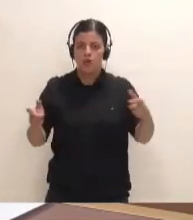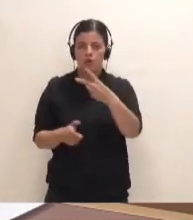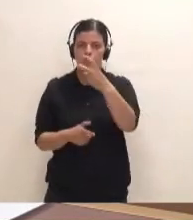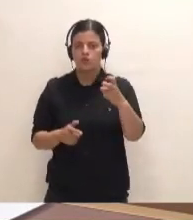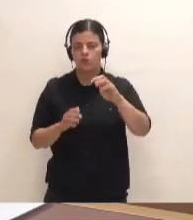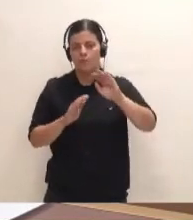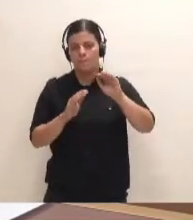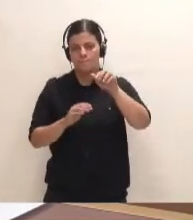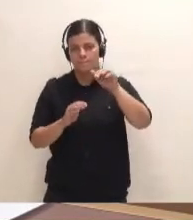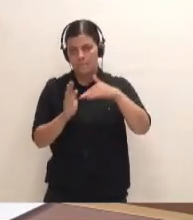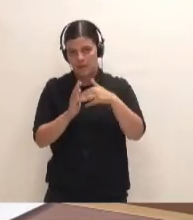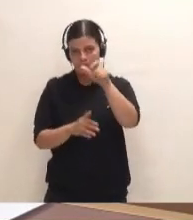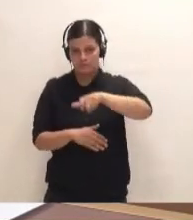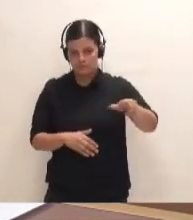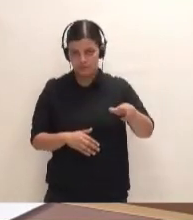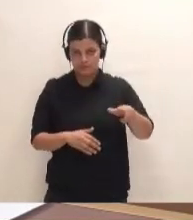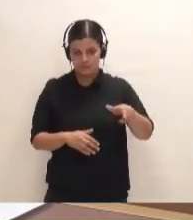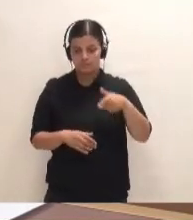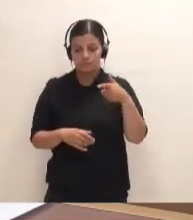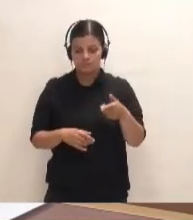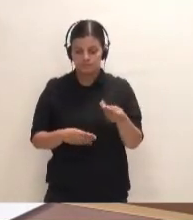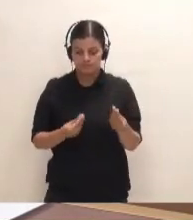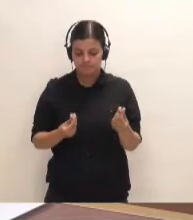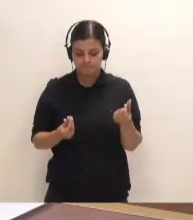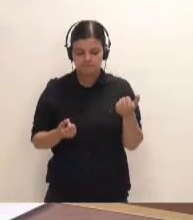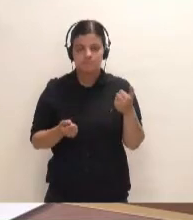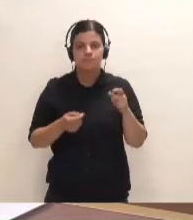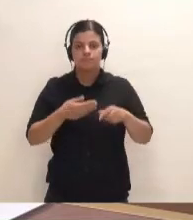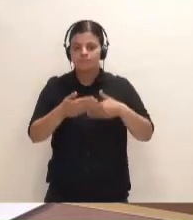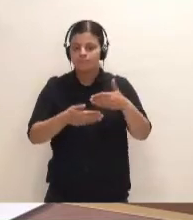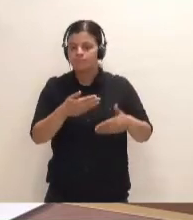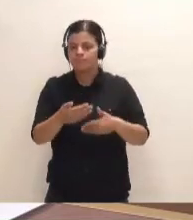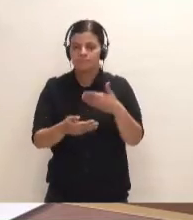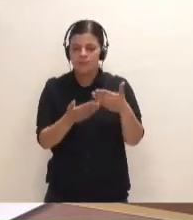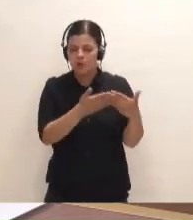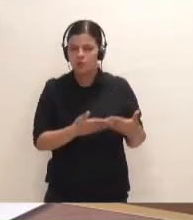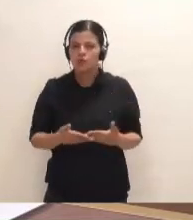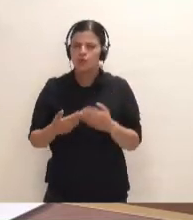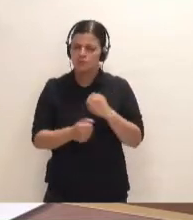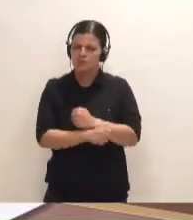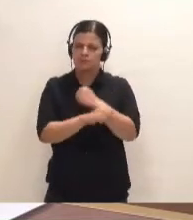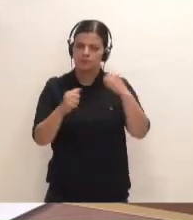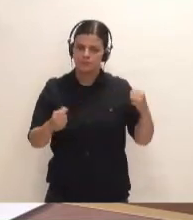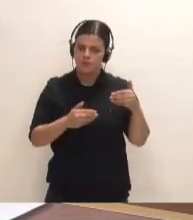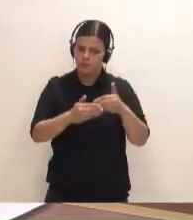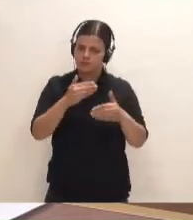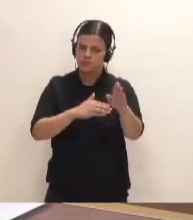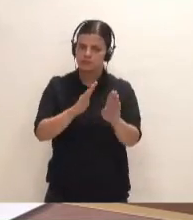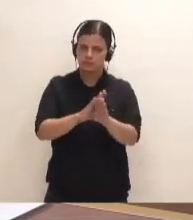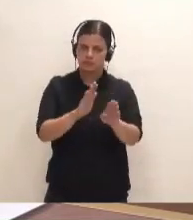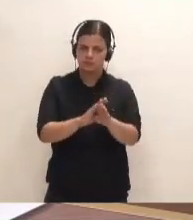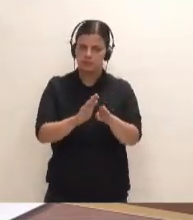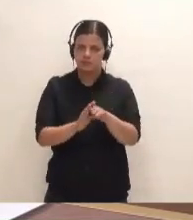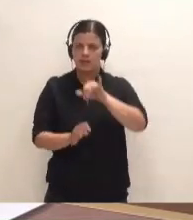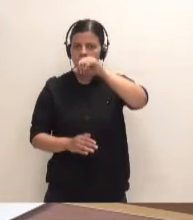habitantes. Tendencia que además diferentes estudios consolidan para el futuro, tanto el